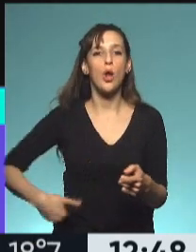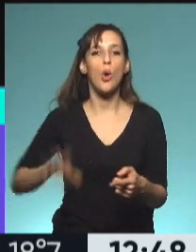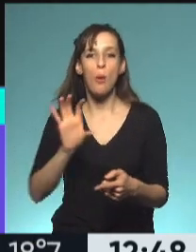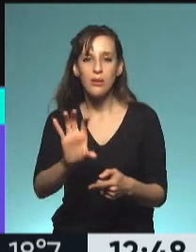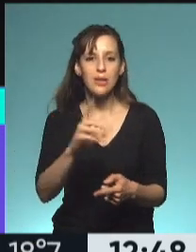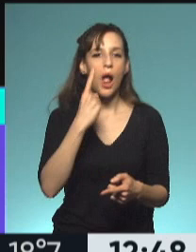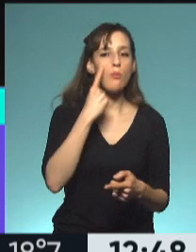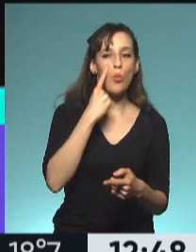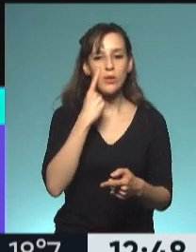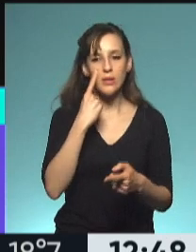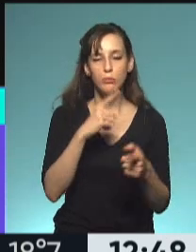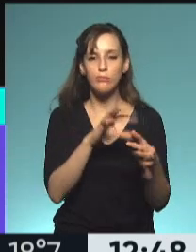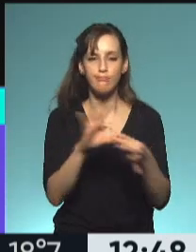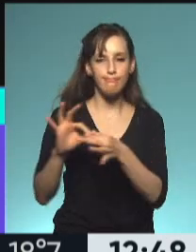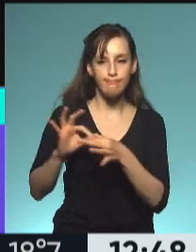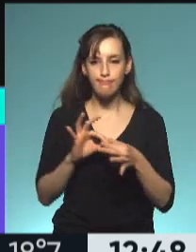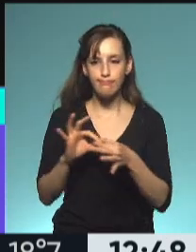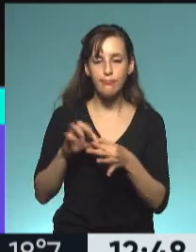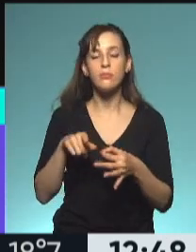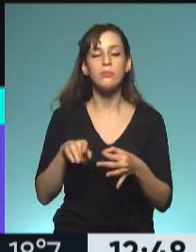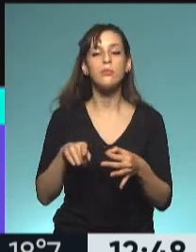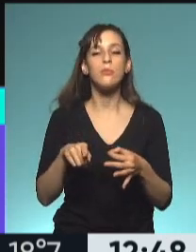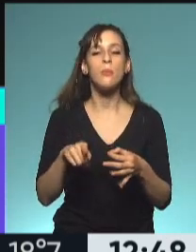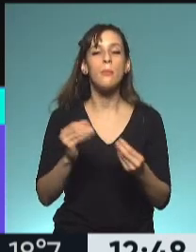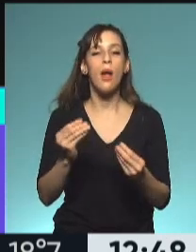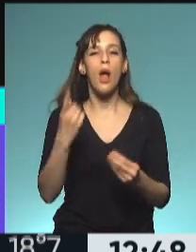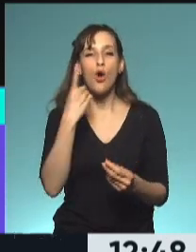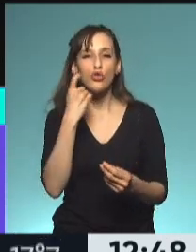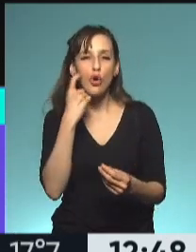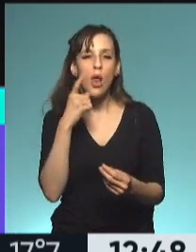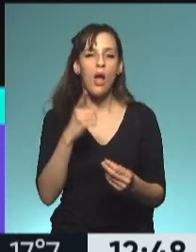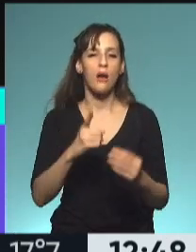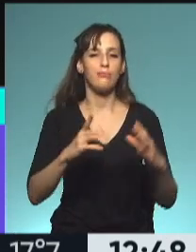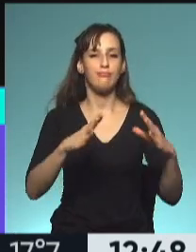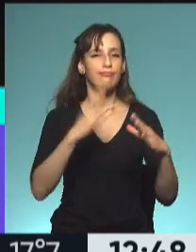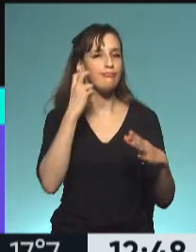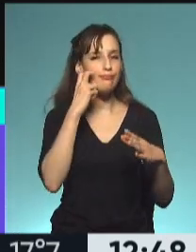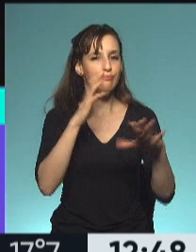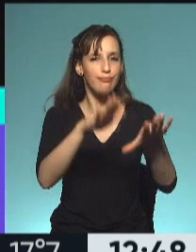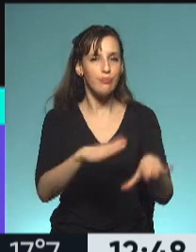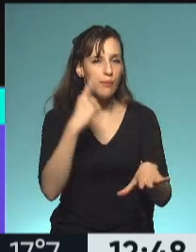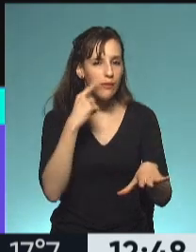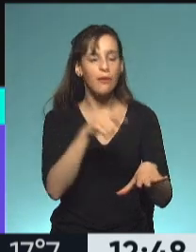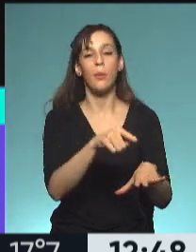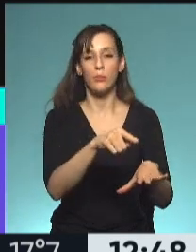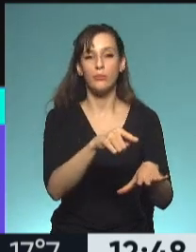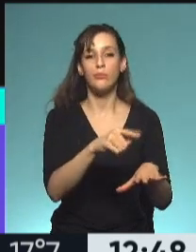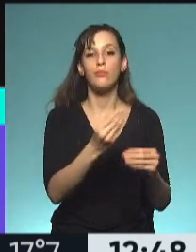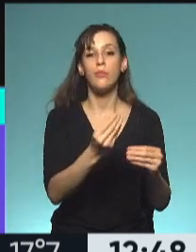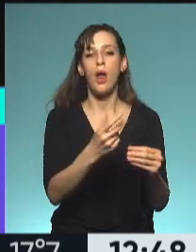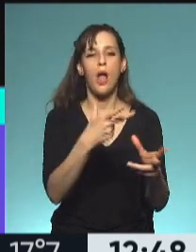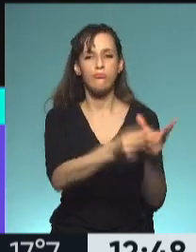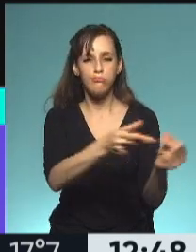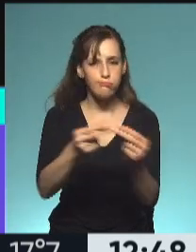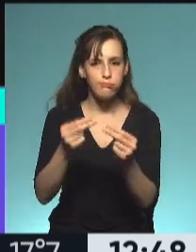regularizar un poco la situación de los, de las residencias para que nuestros afiliados y afiliadas y